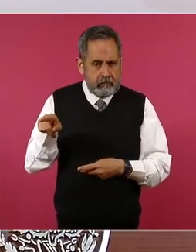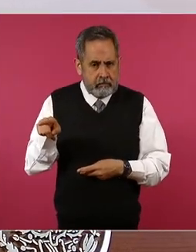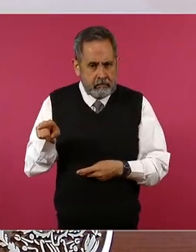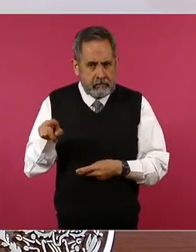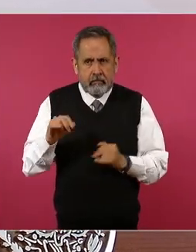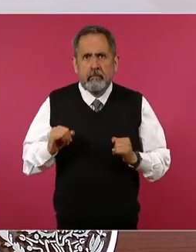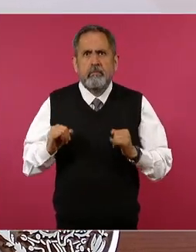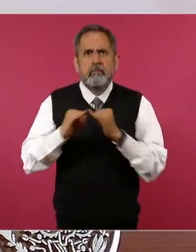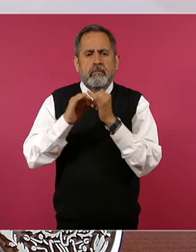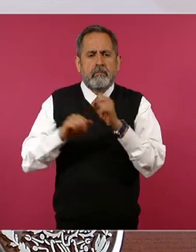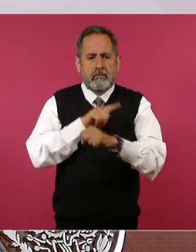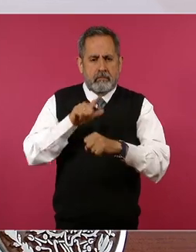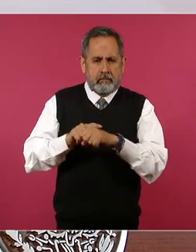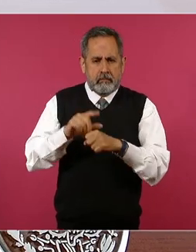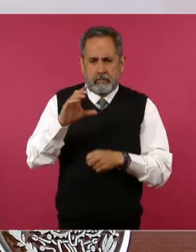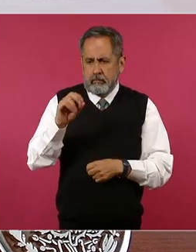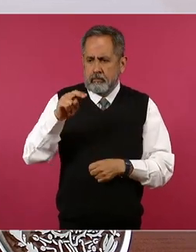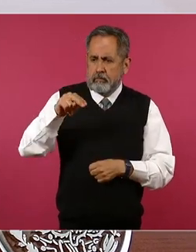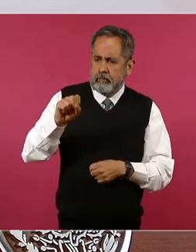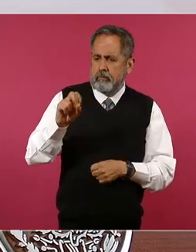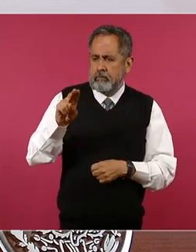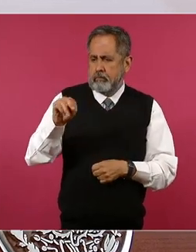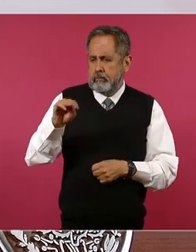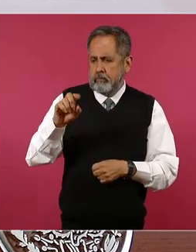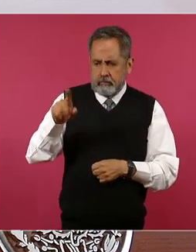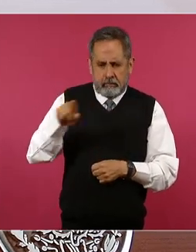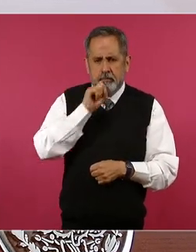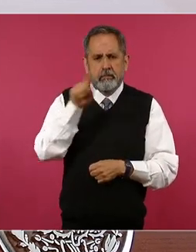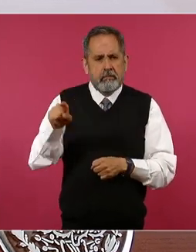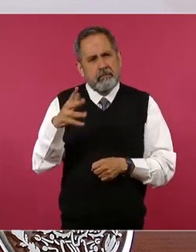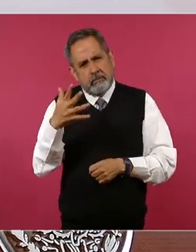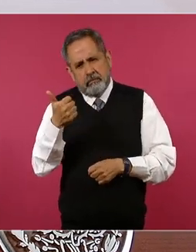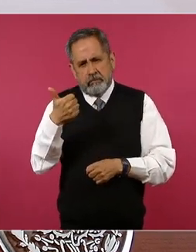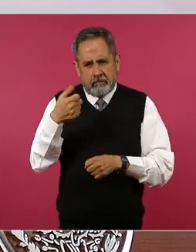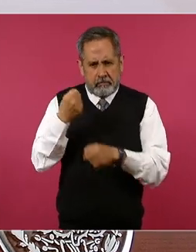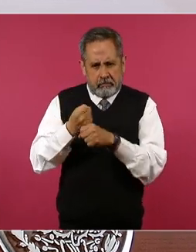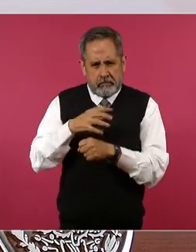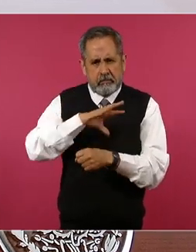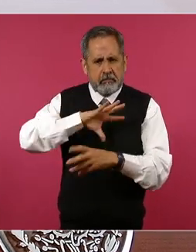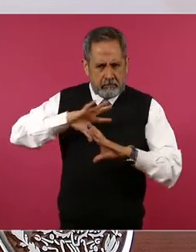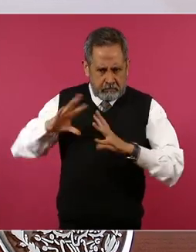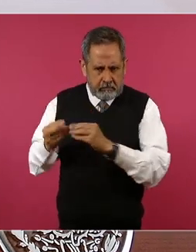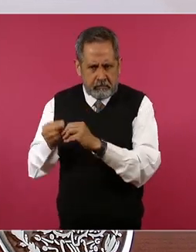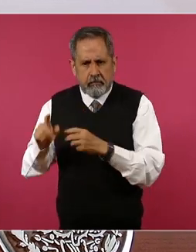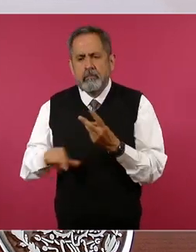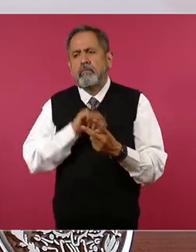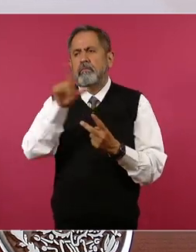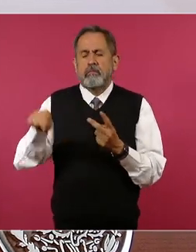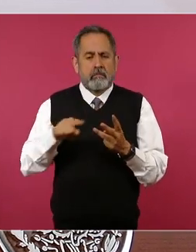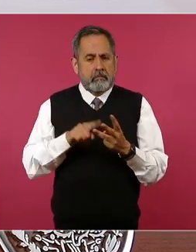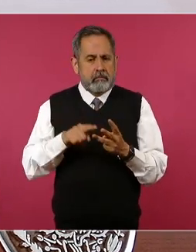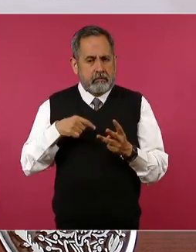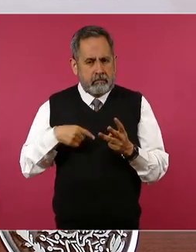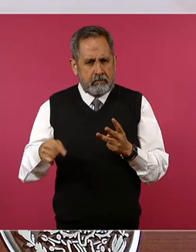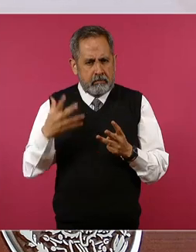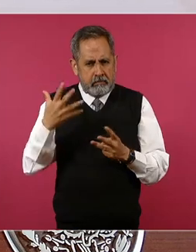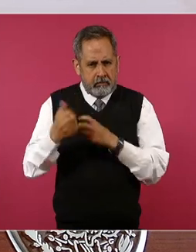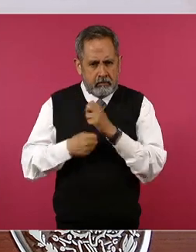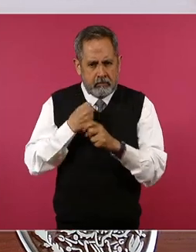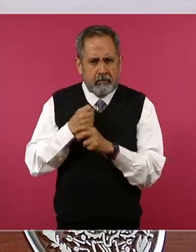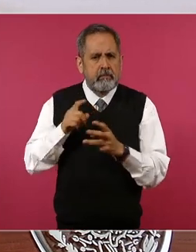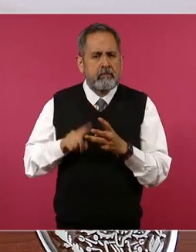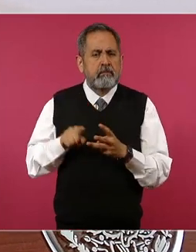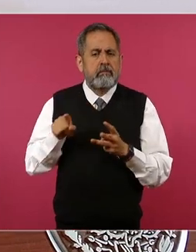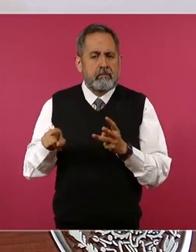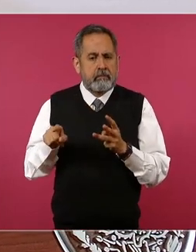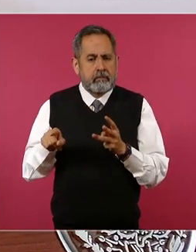Instituto Nacional del Consumidor también cinco o seis años luego los cinco años que